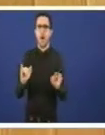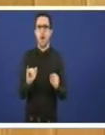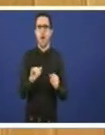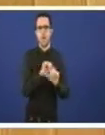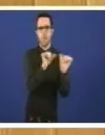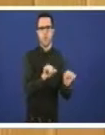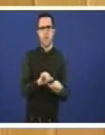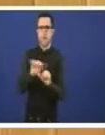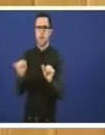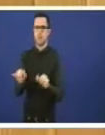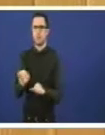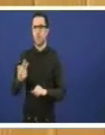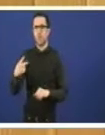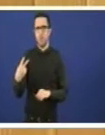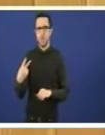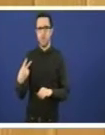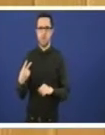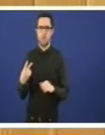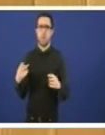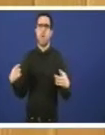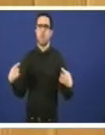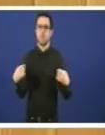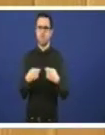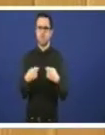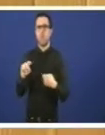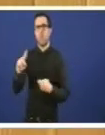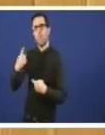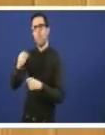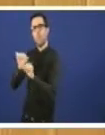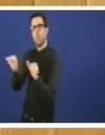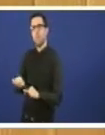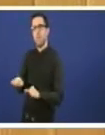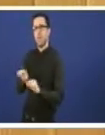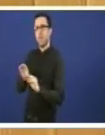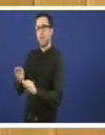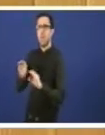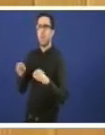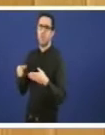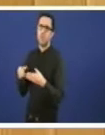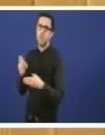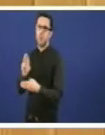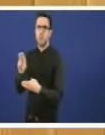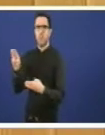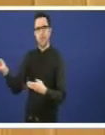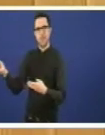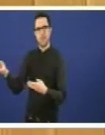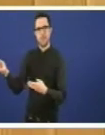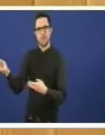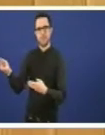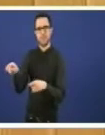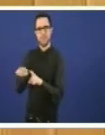Un modelo que é o modelo do Partido Popular baseado fundamentalmente nunha estructura